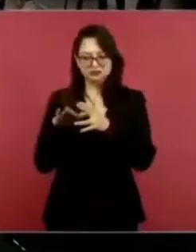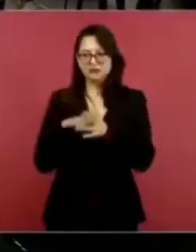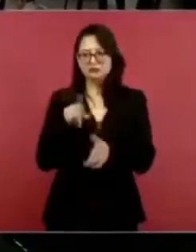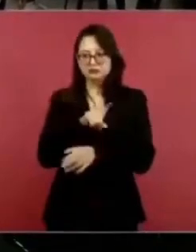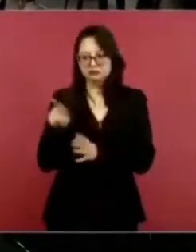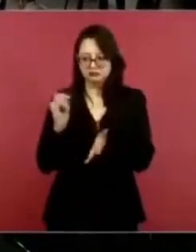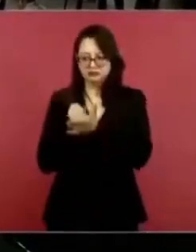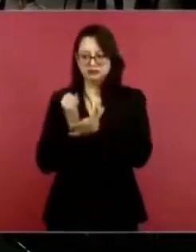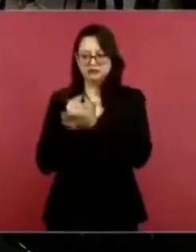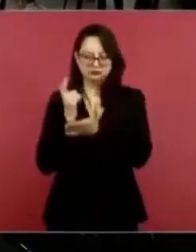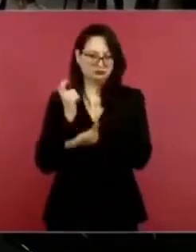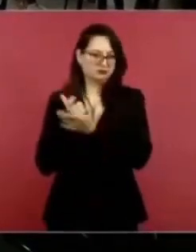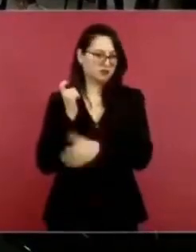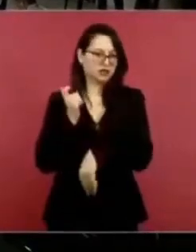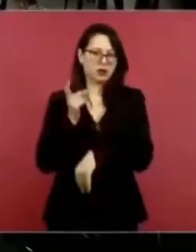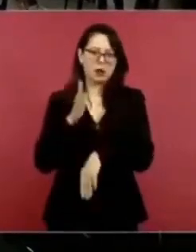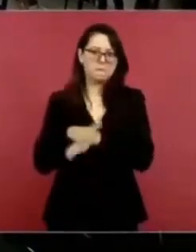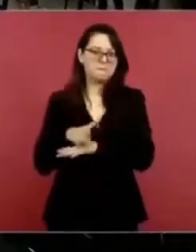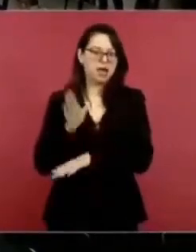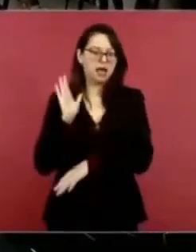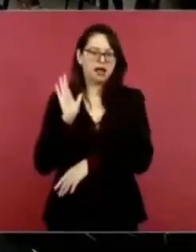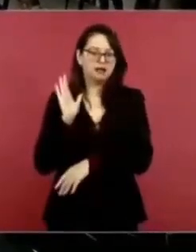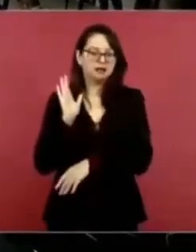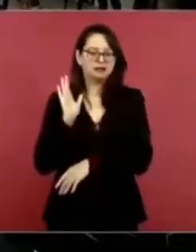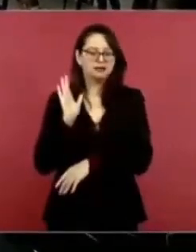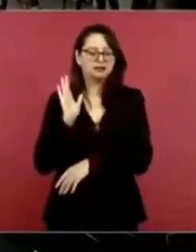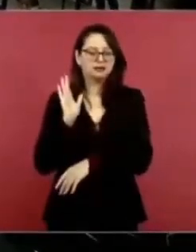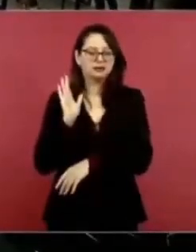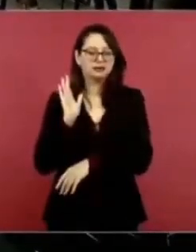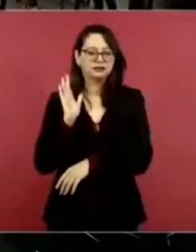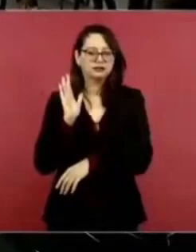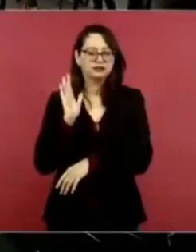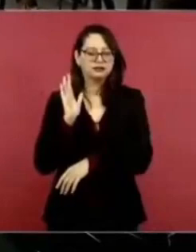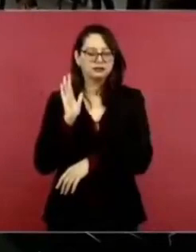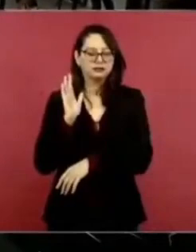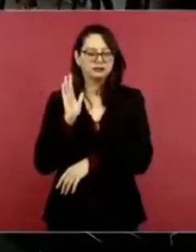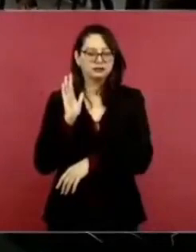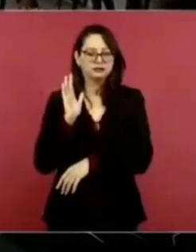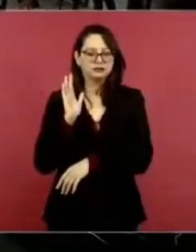Y acá están los que no pagan impuestos.